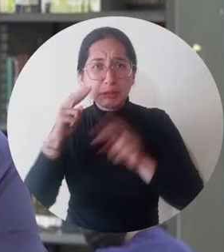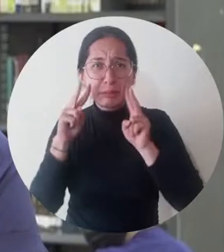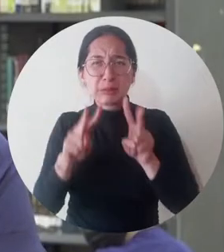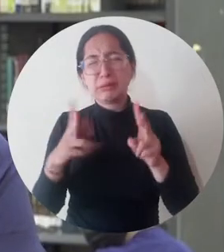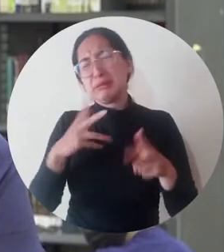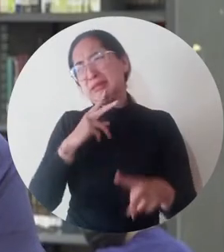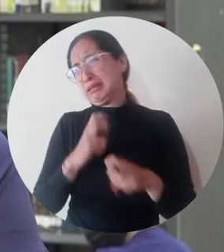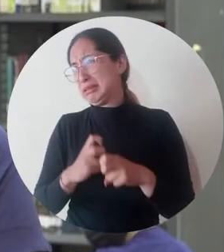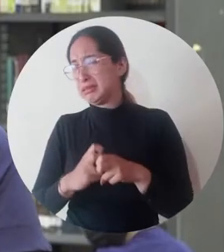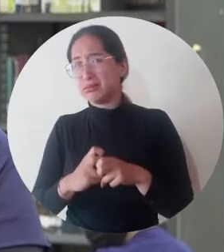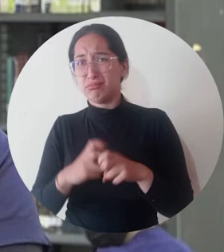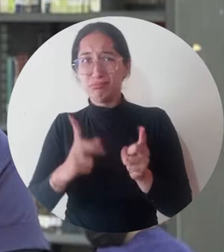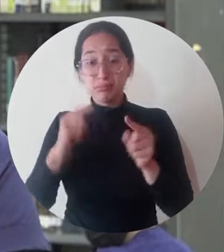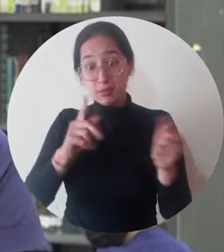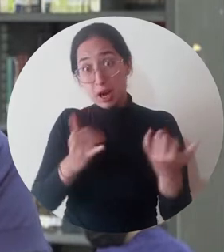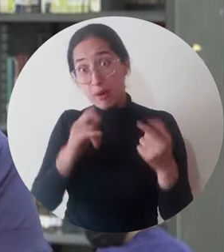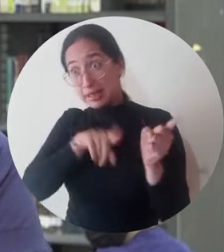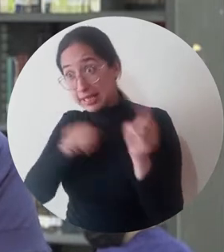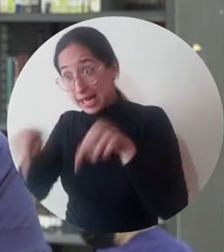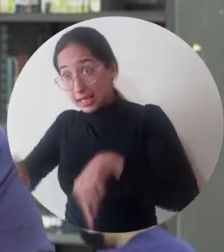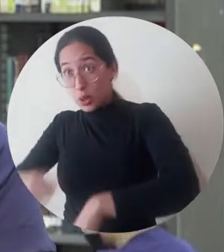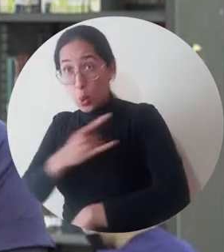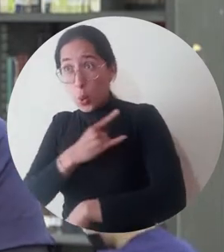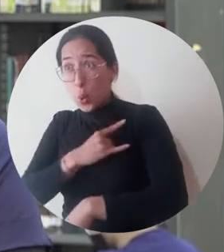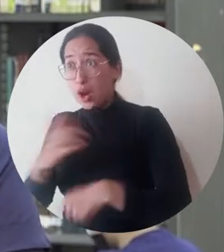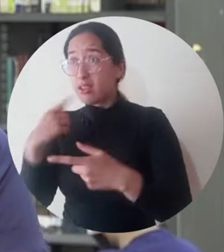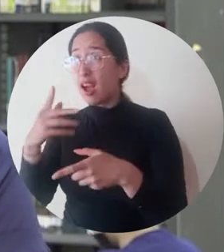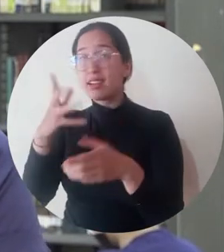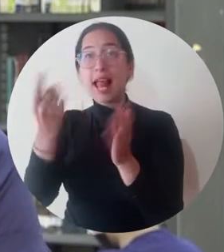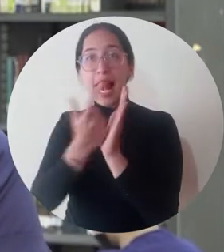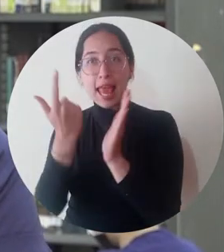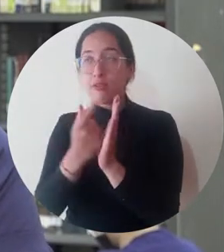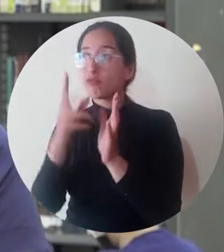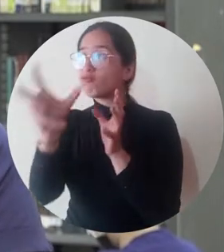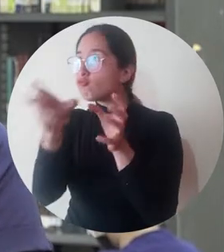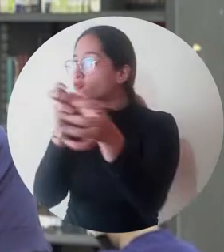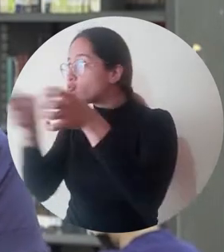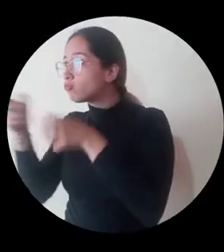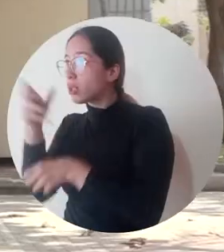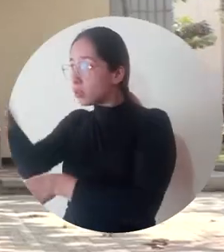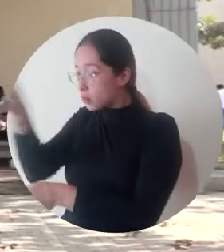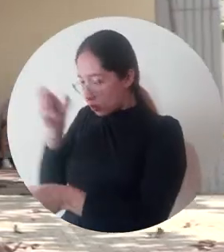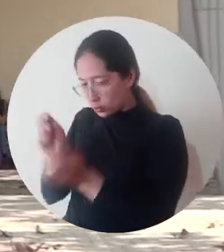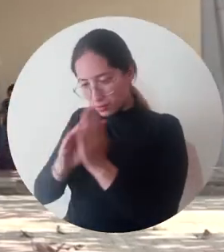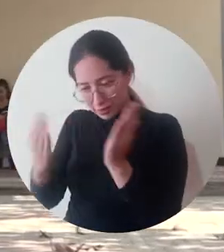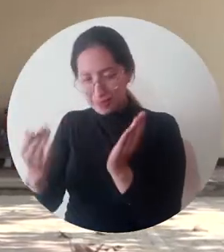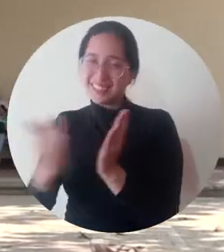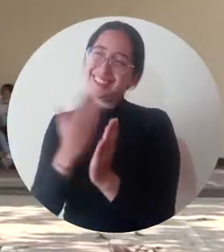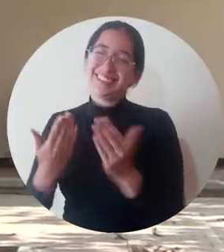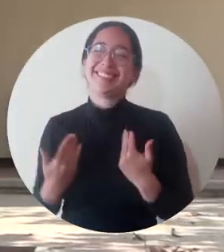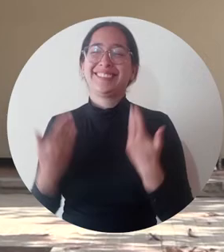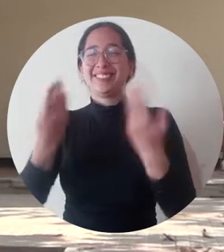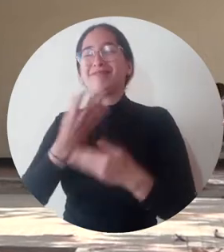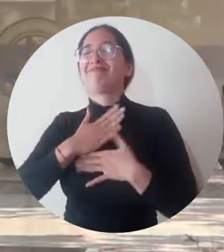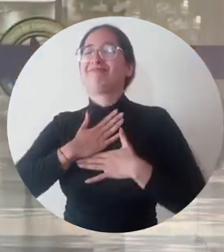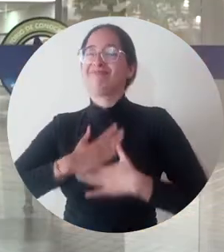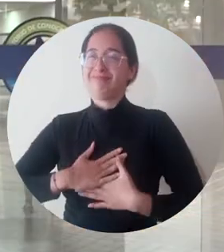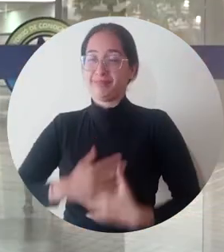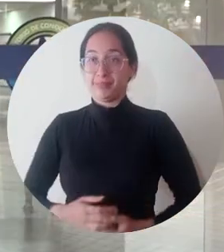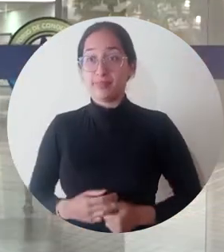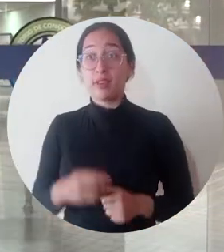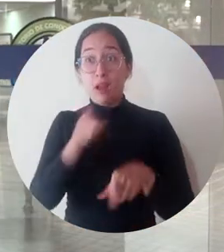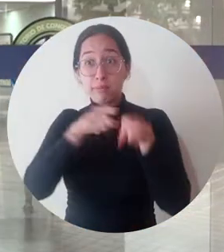podemos entrar a la biblioteca y sacar los libros, pues ha sido un gran beneficio para todos. Este recinto, donde confluyen muchos